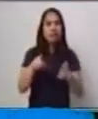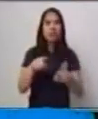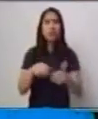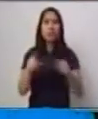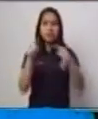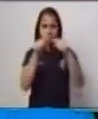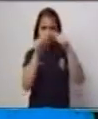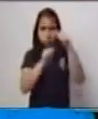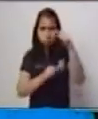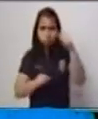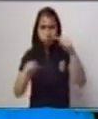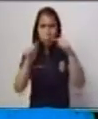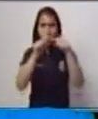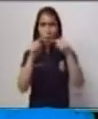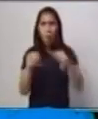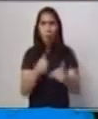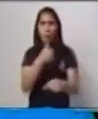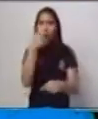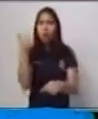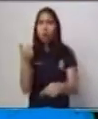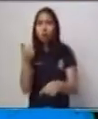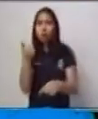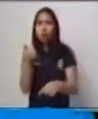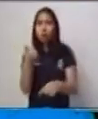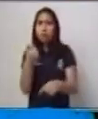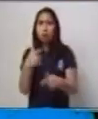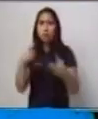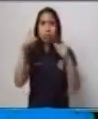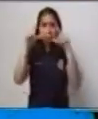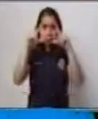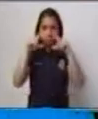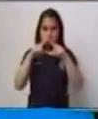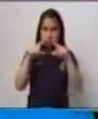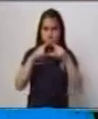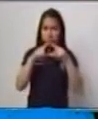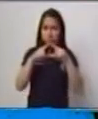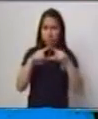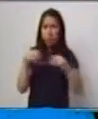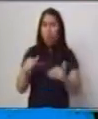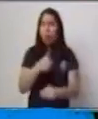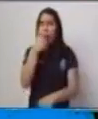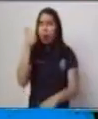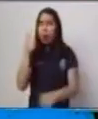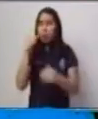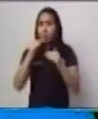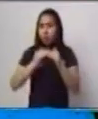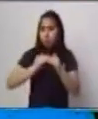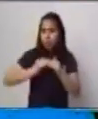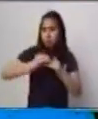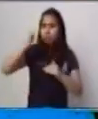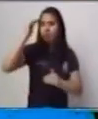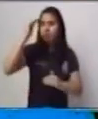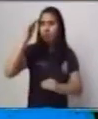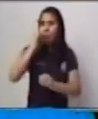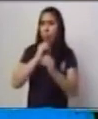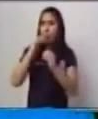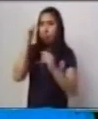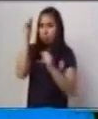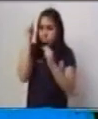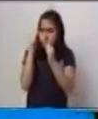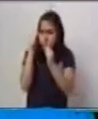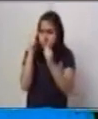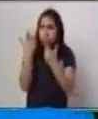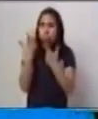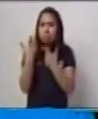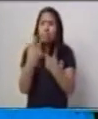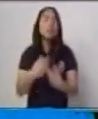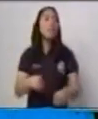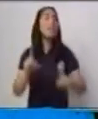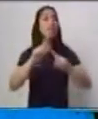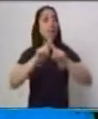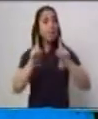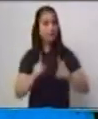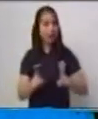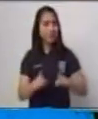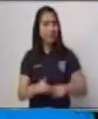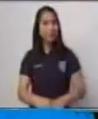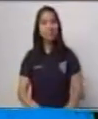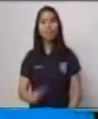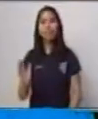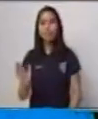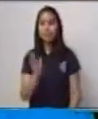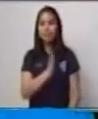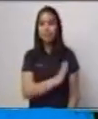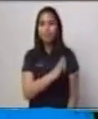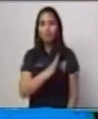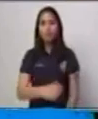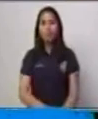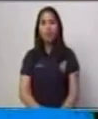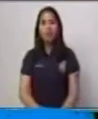tenemos crayones que son largos, cortos. La textura. Tenemos muchos